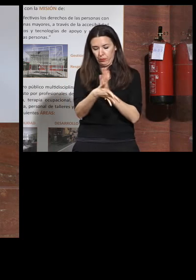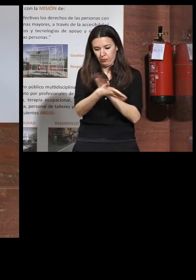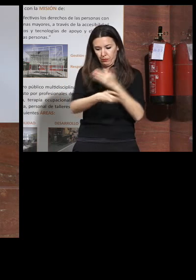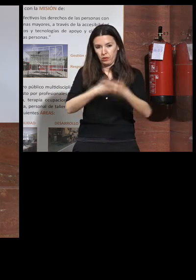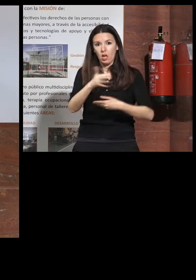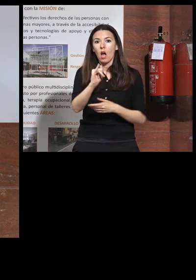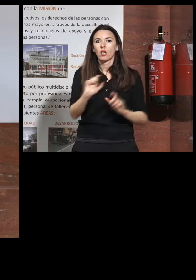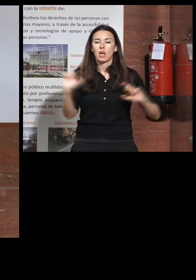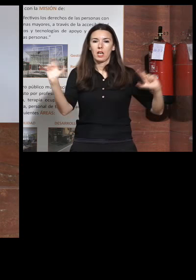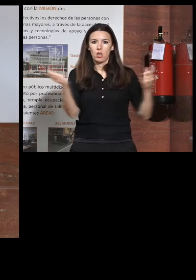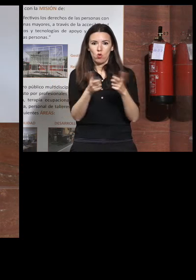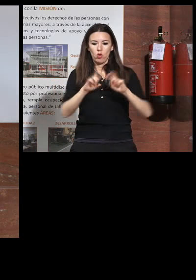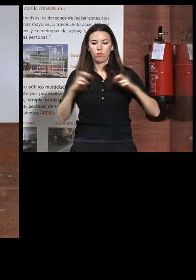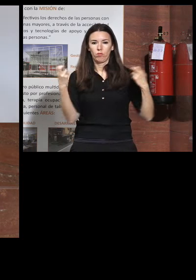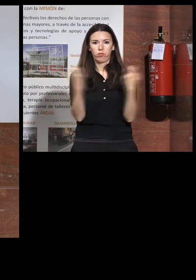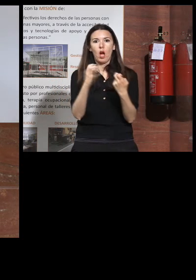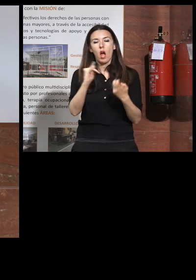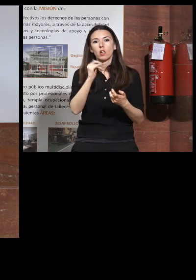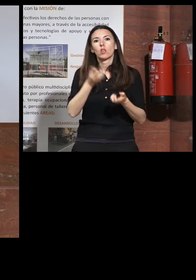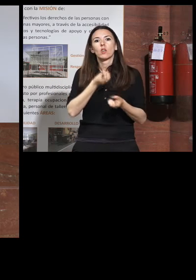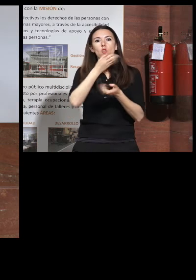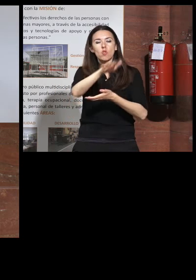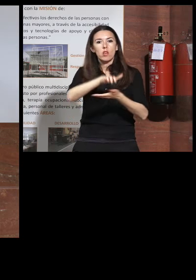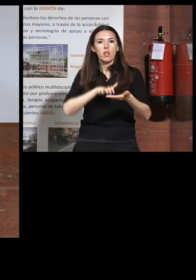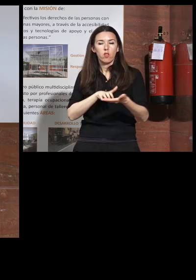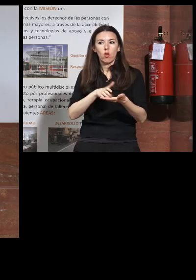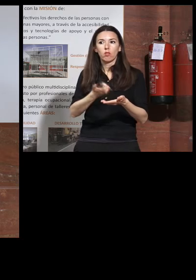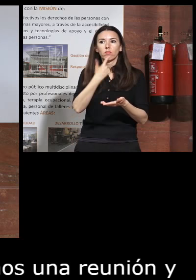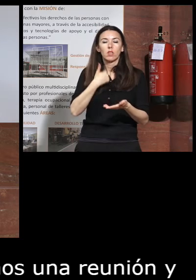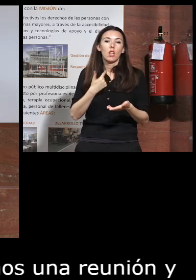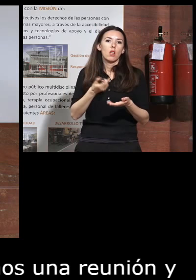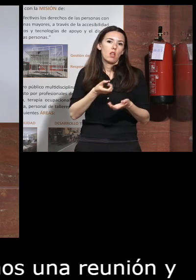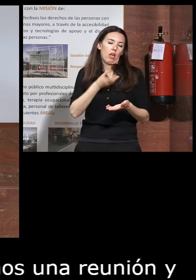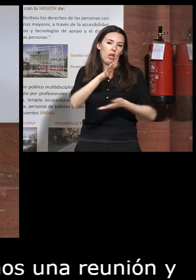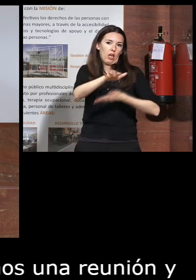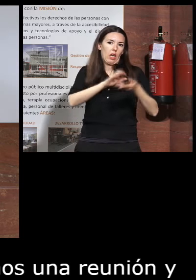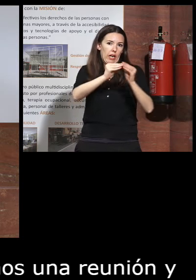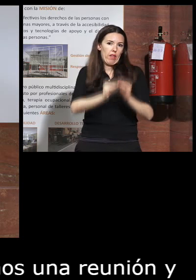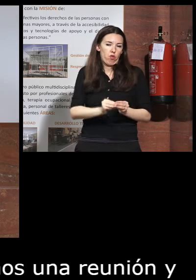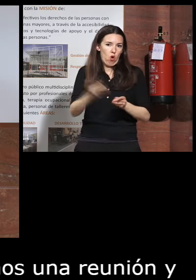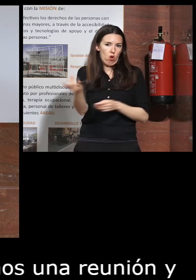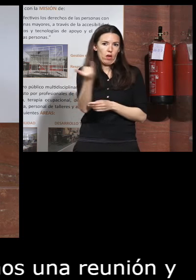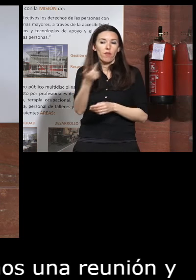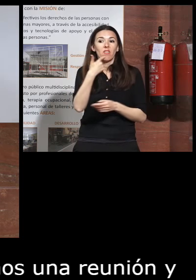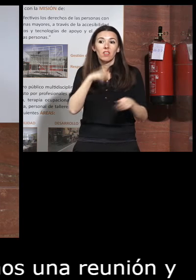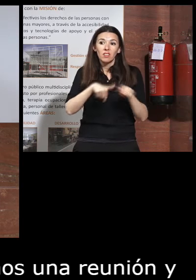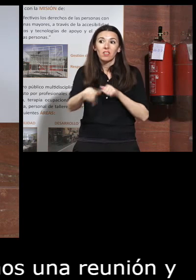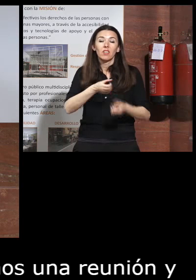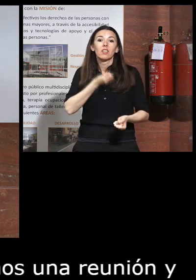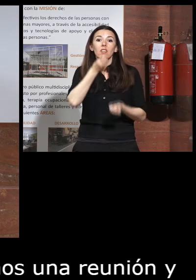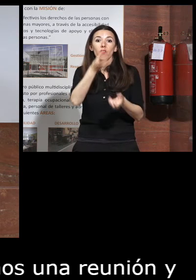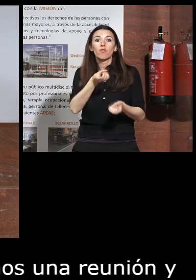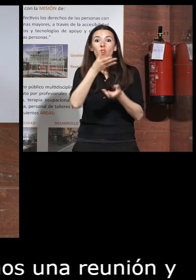tenemos una reunión y hay un redactor me lo comenta un redactor jefe me dice mira a partir de ahora la información de